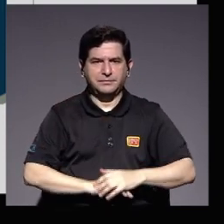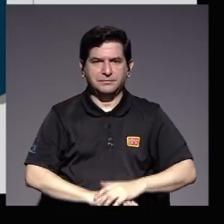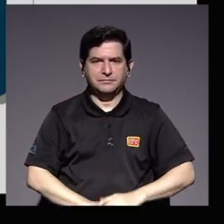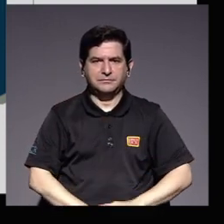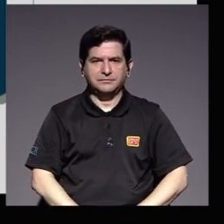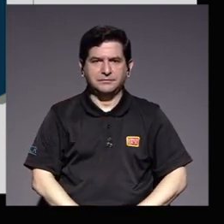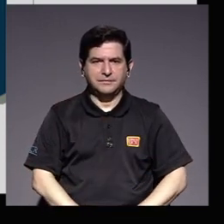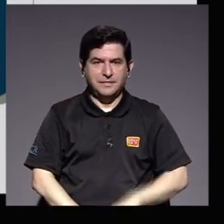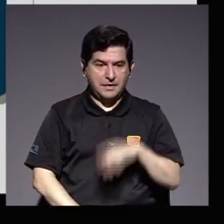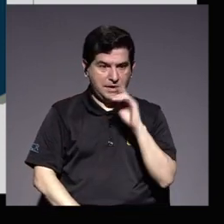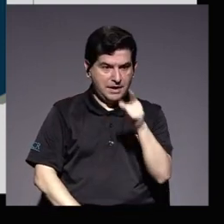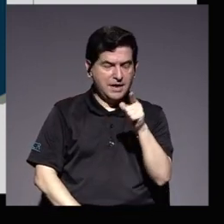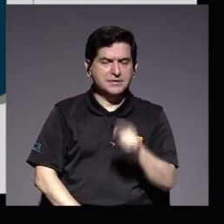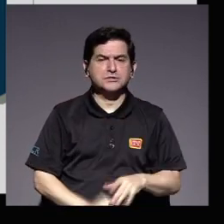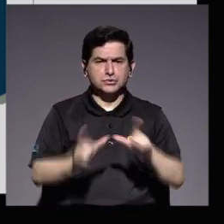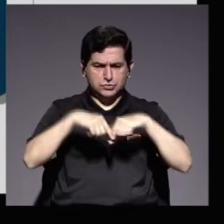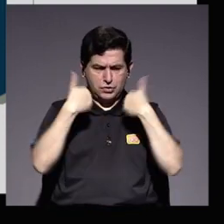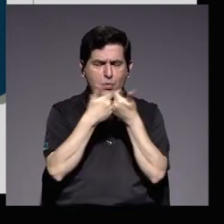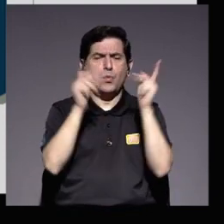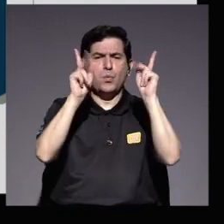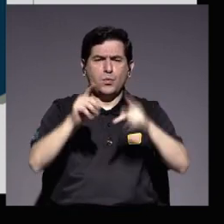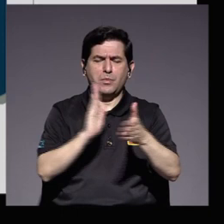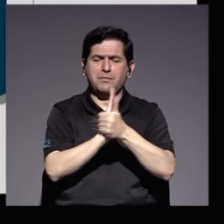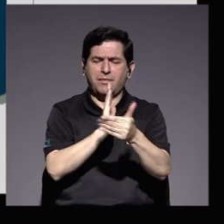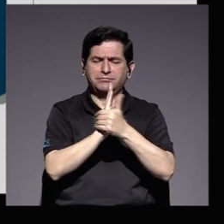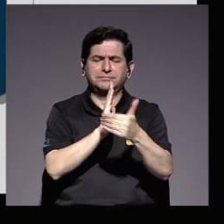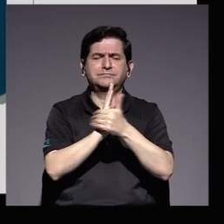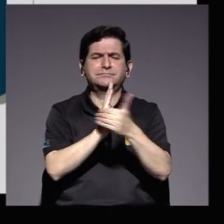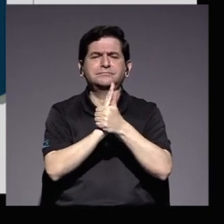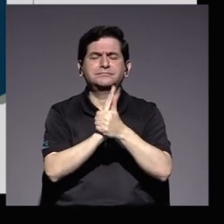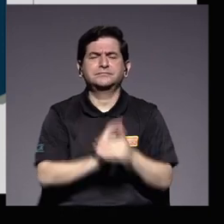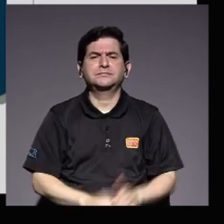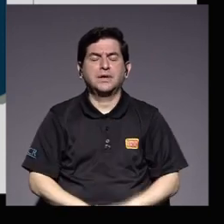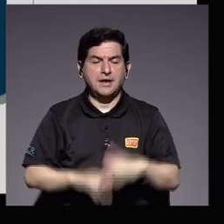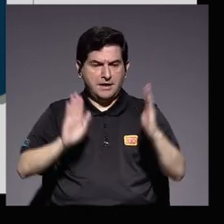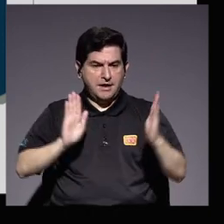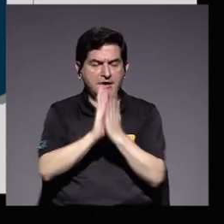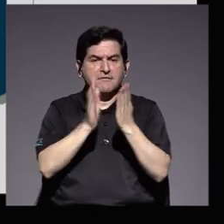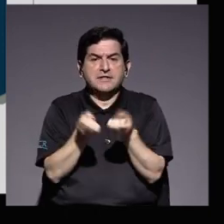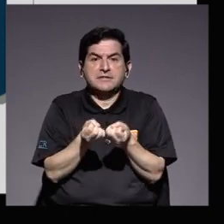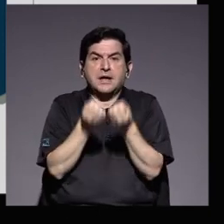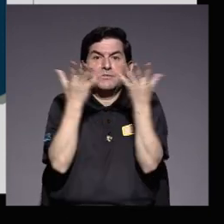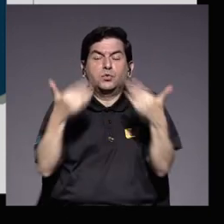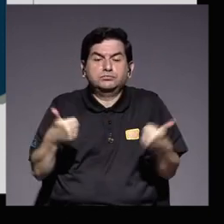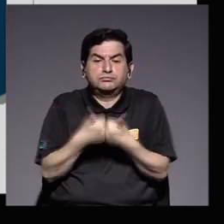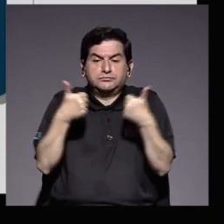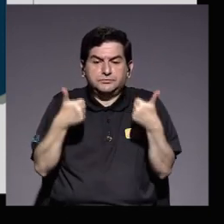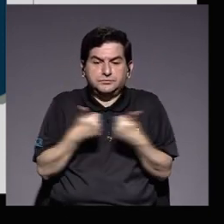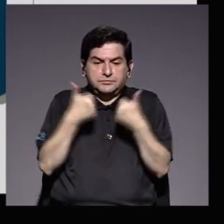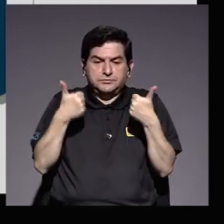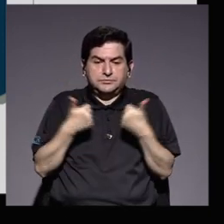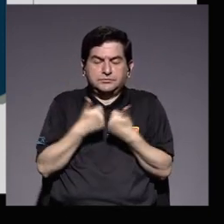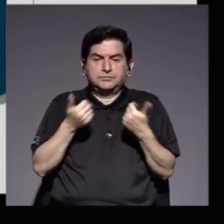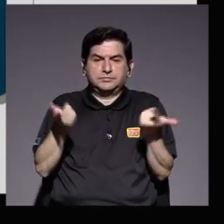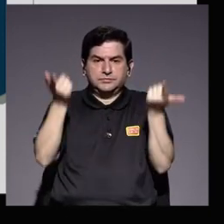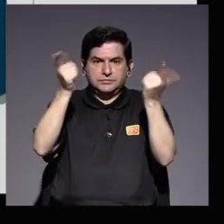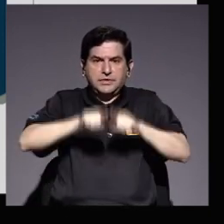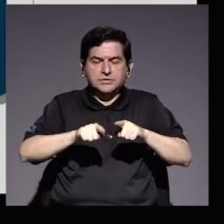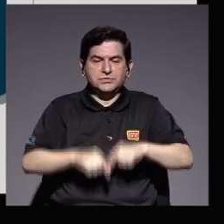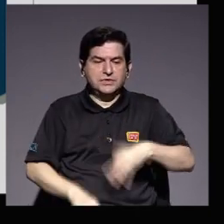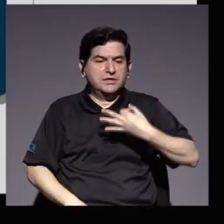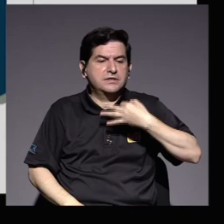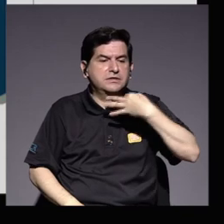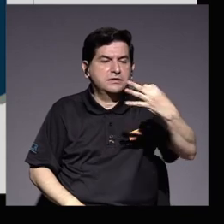este es realmente un contingente de personas capacitadas para hacerle frente a los múltiples retos que se presentan en la